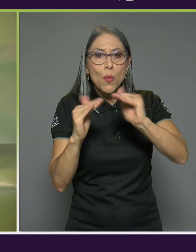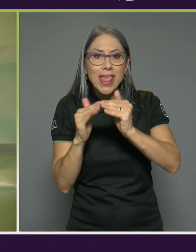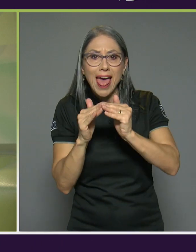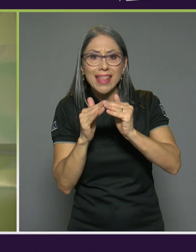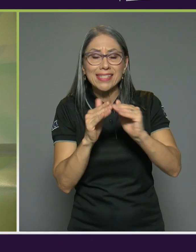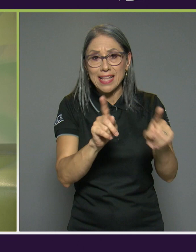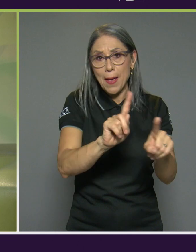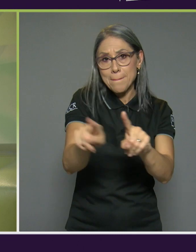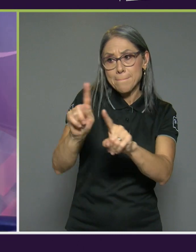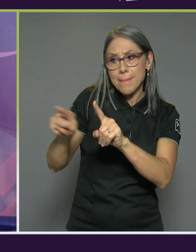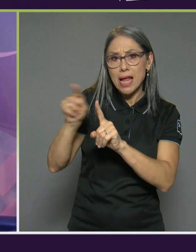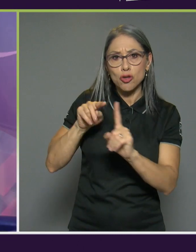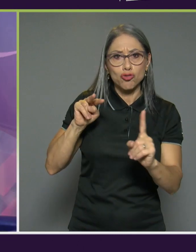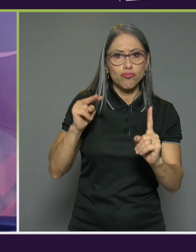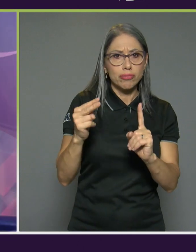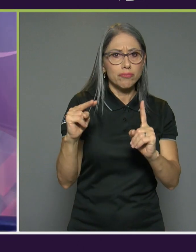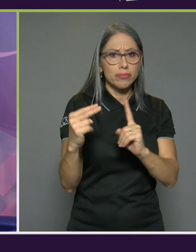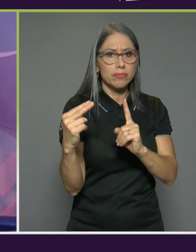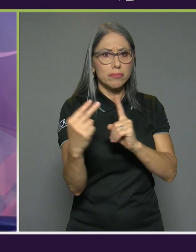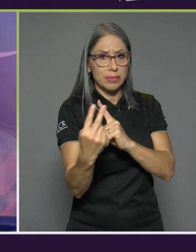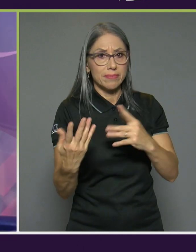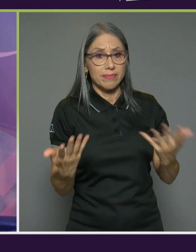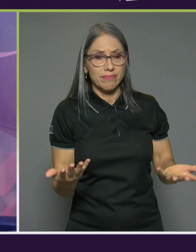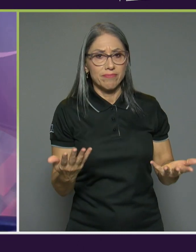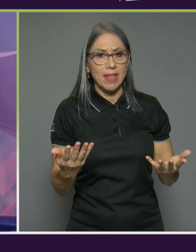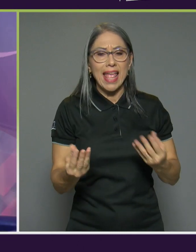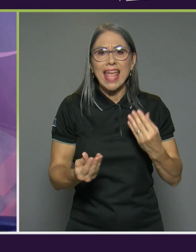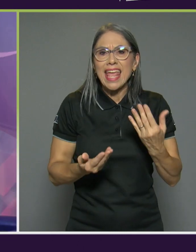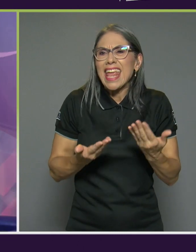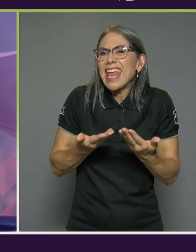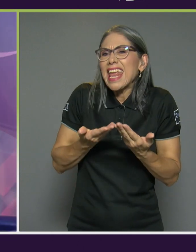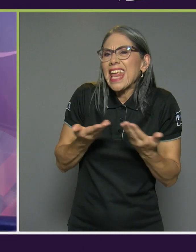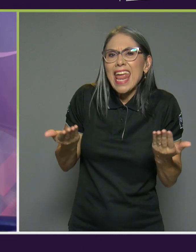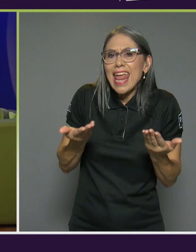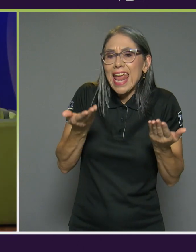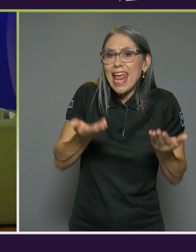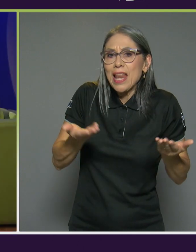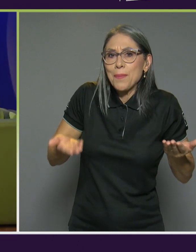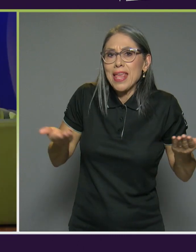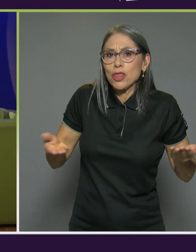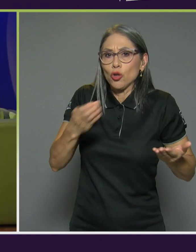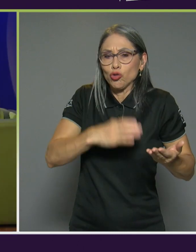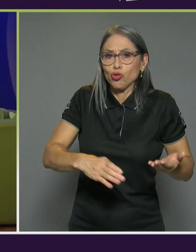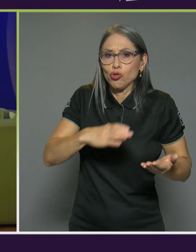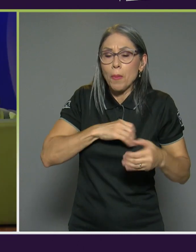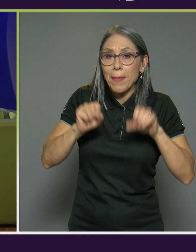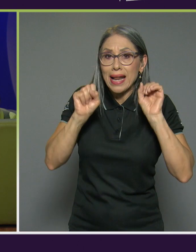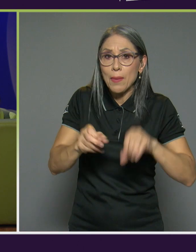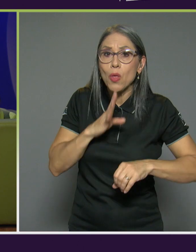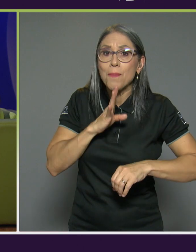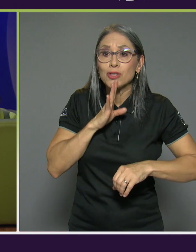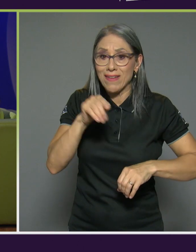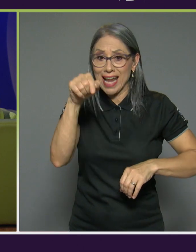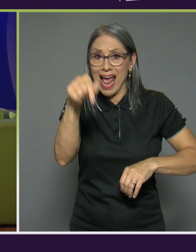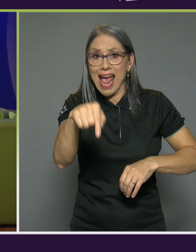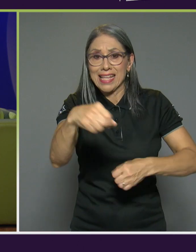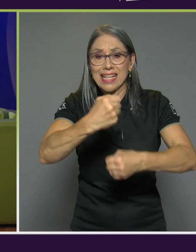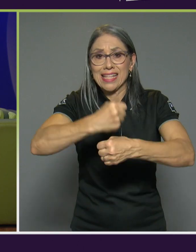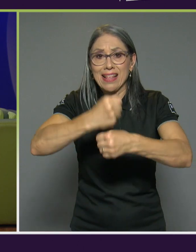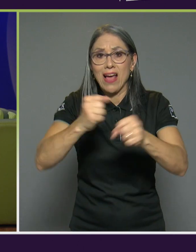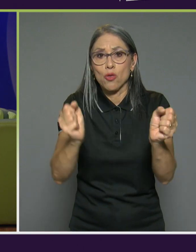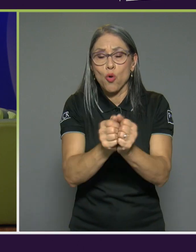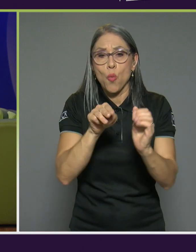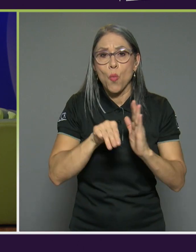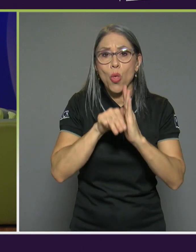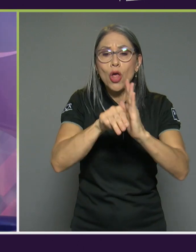verdad y que habría que tener o qué elementos debe haber para que podamos hablar de que ahí se está trabajando con este